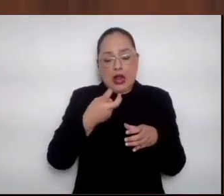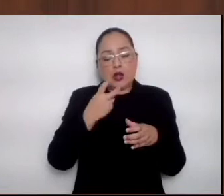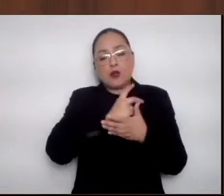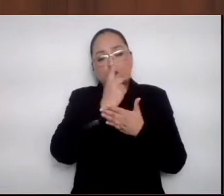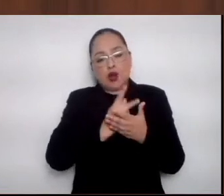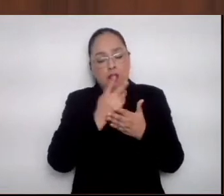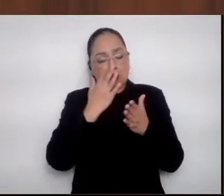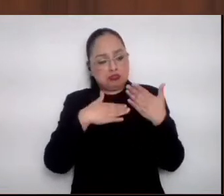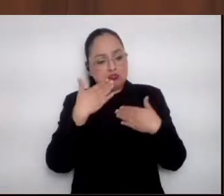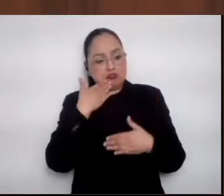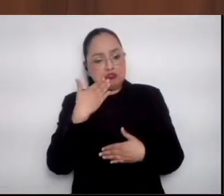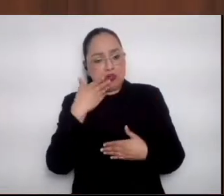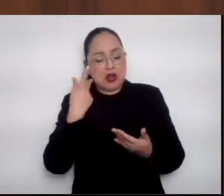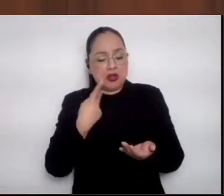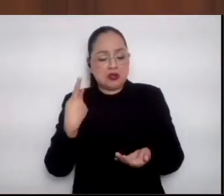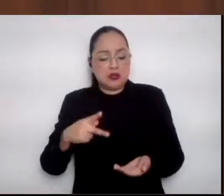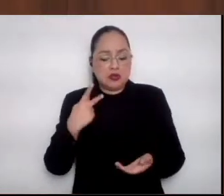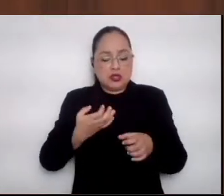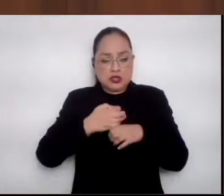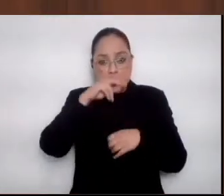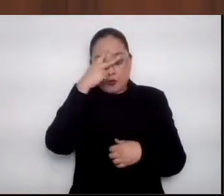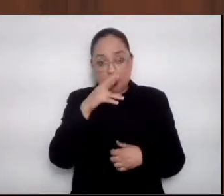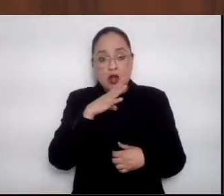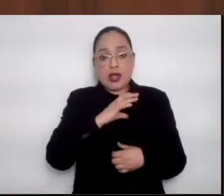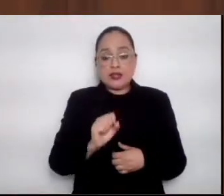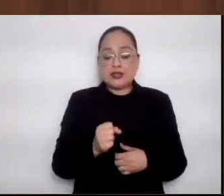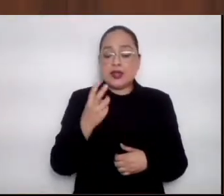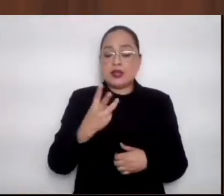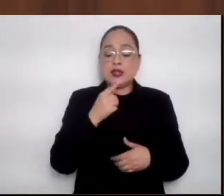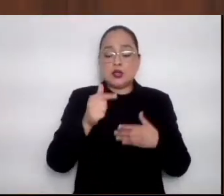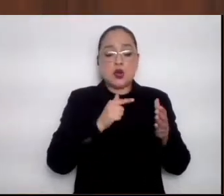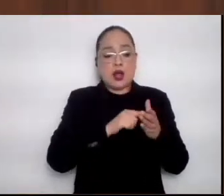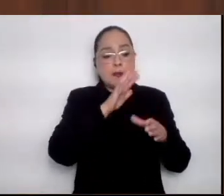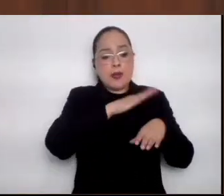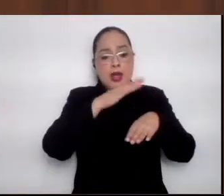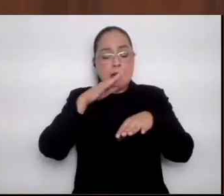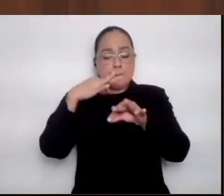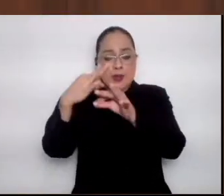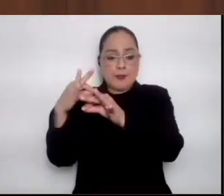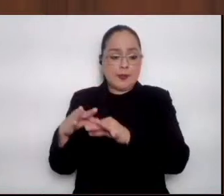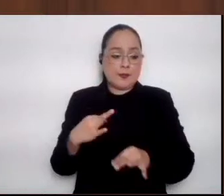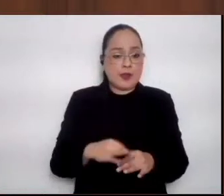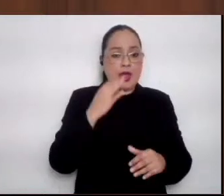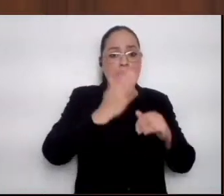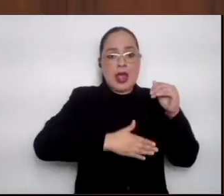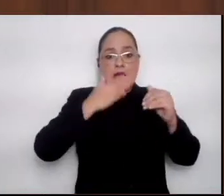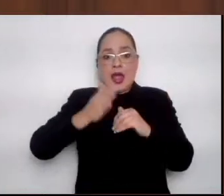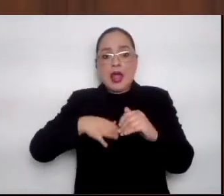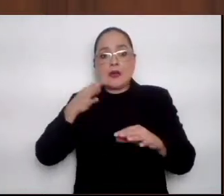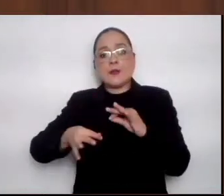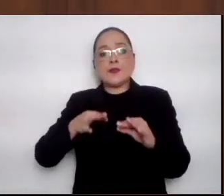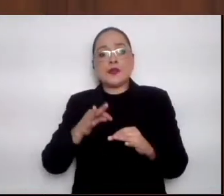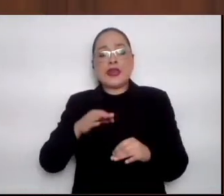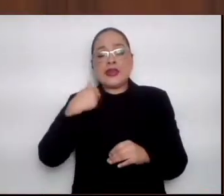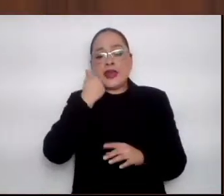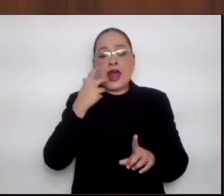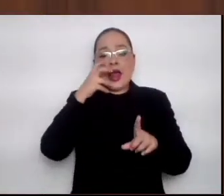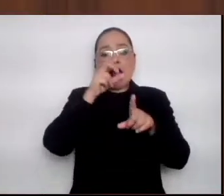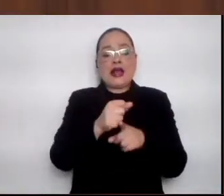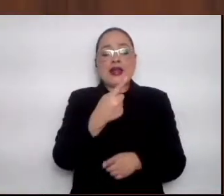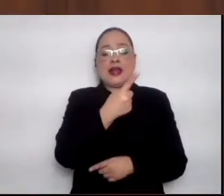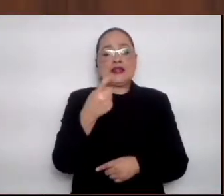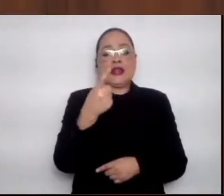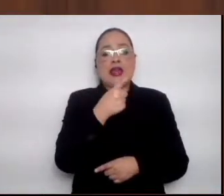Estado, actualmente tenemos 63 espacios concluidos, la idea es que podamos llegar a cerca de 100 espacios en lo que